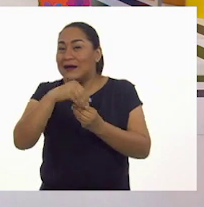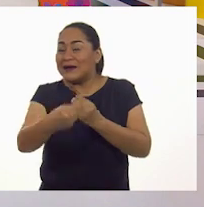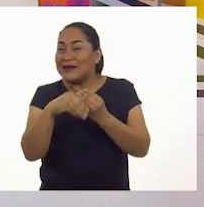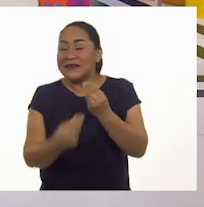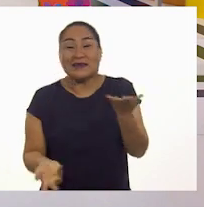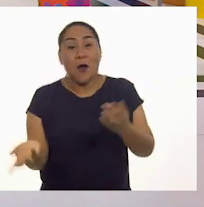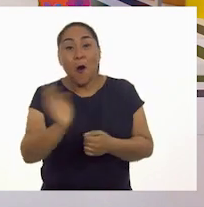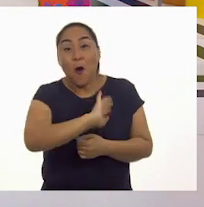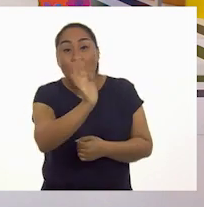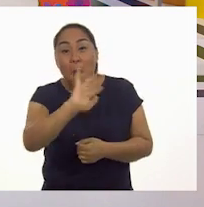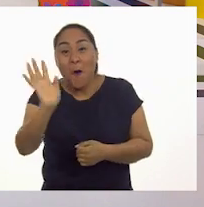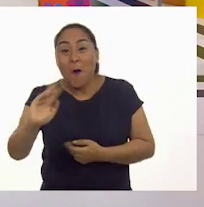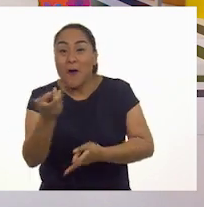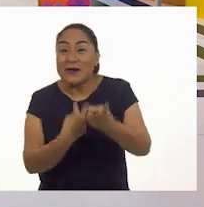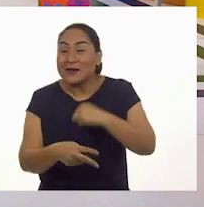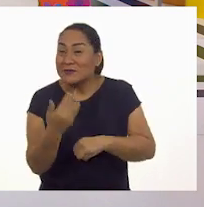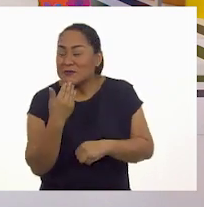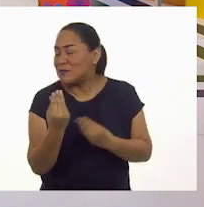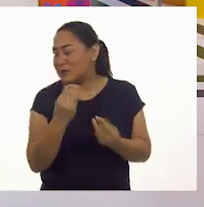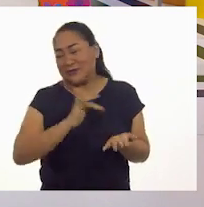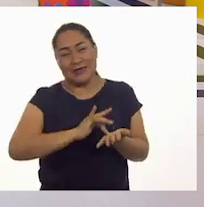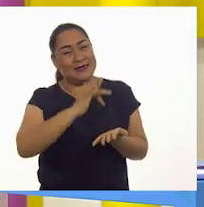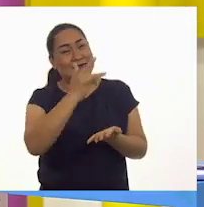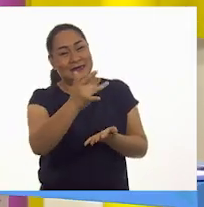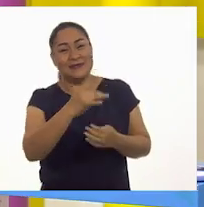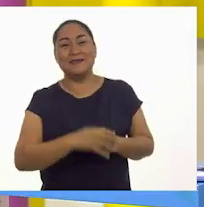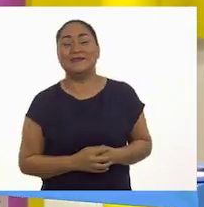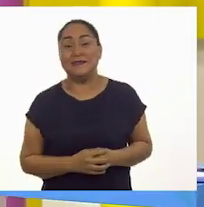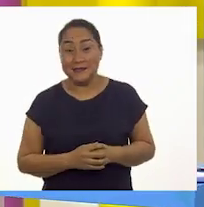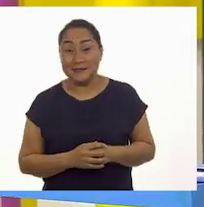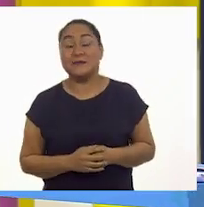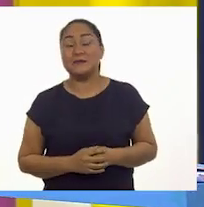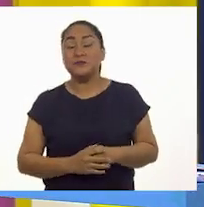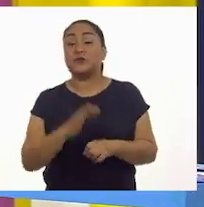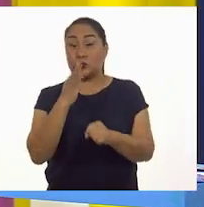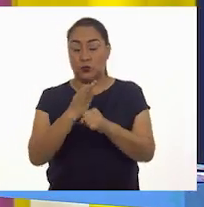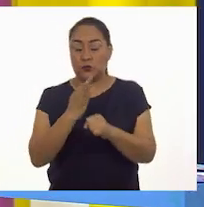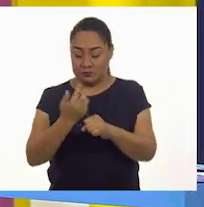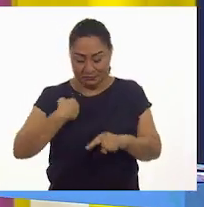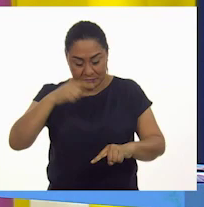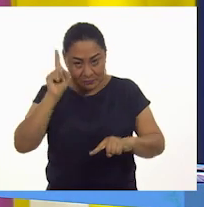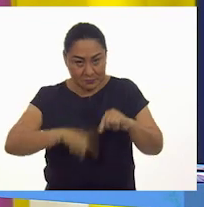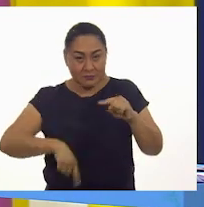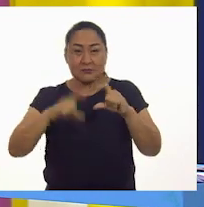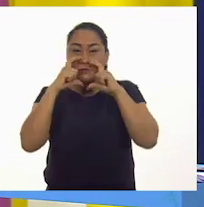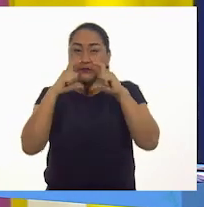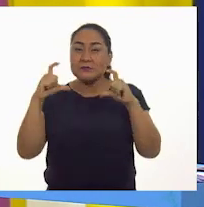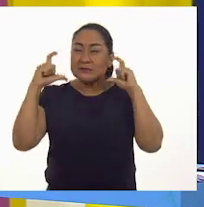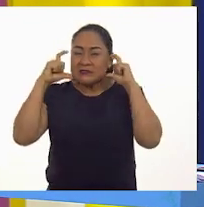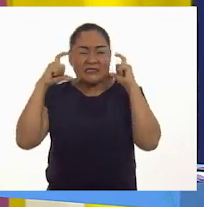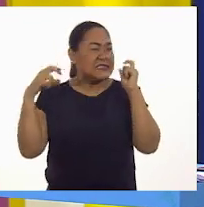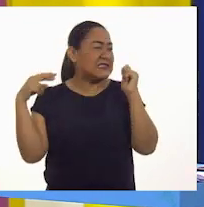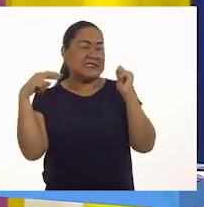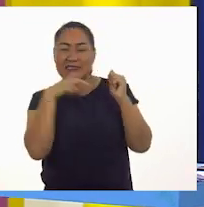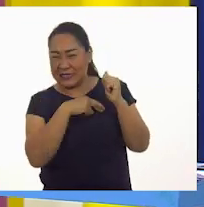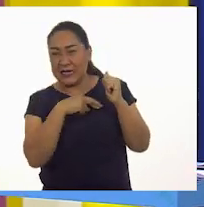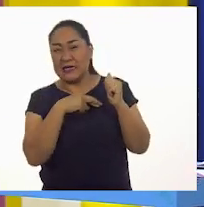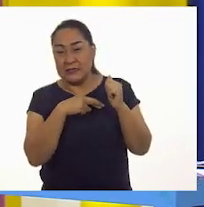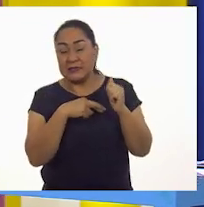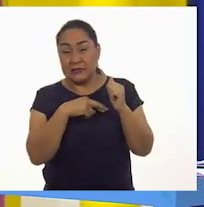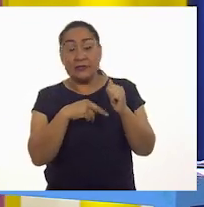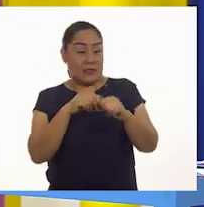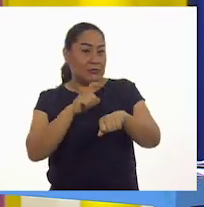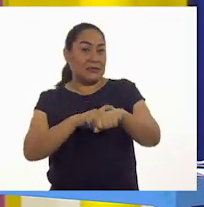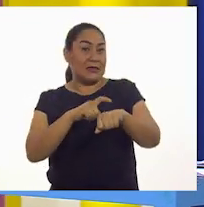Pepe! ¡Bienvenido! ¡Qué bonito y qué rico! Sí, me voy a quitar primero el cubrebocas, rapidísimo, para no